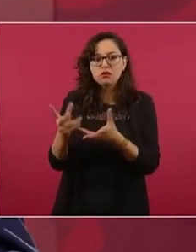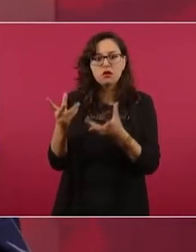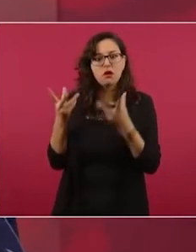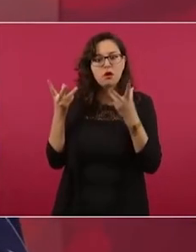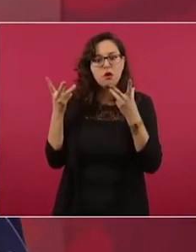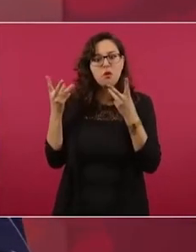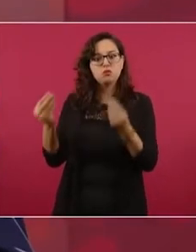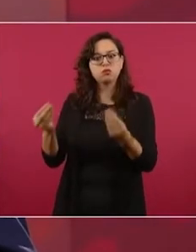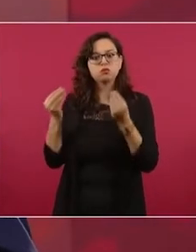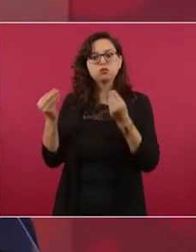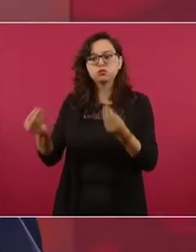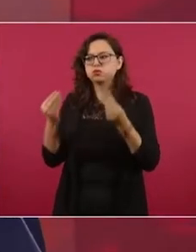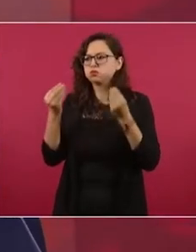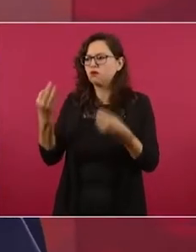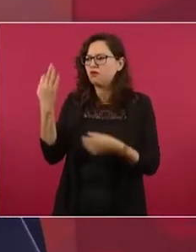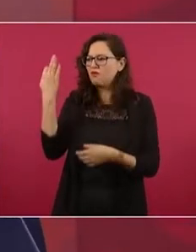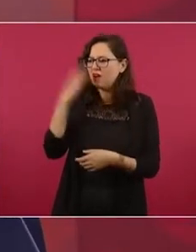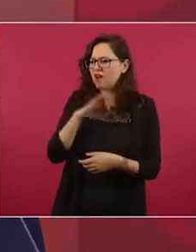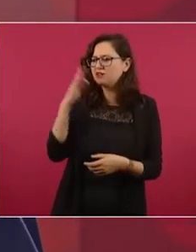pajarracos